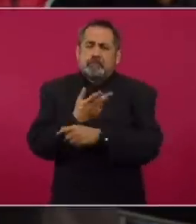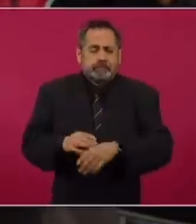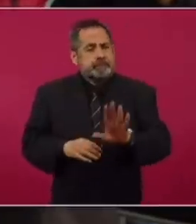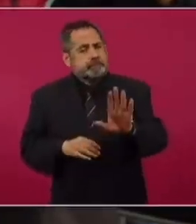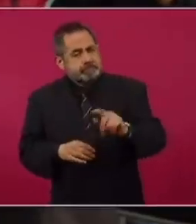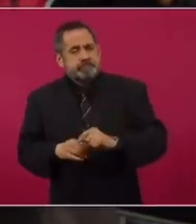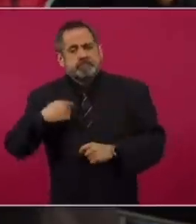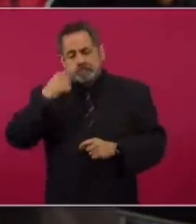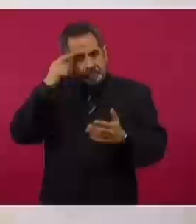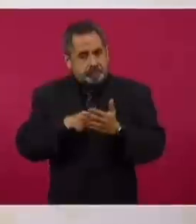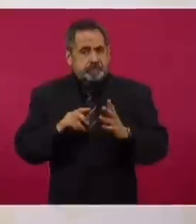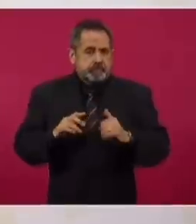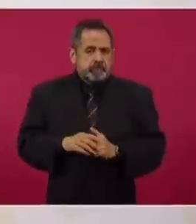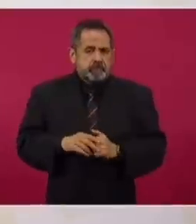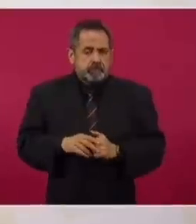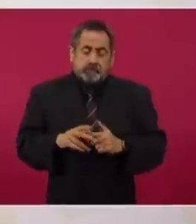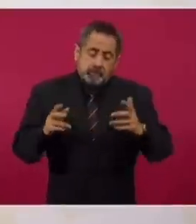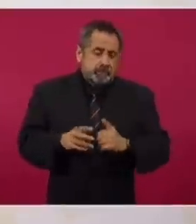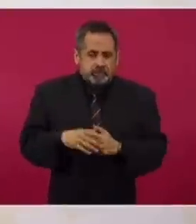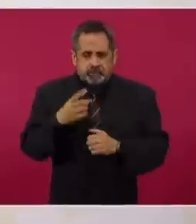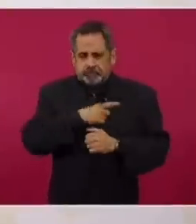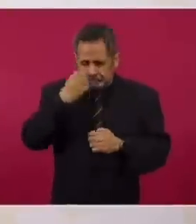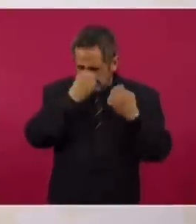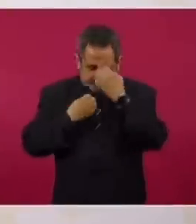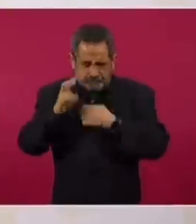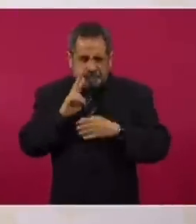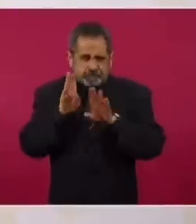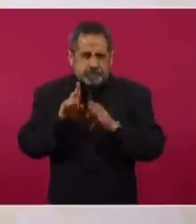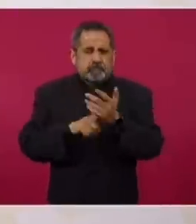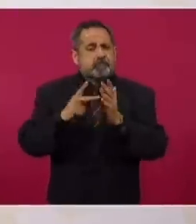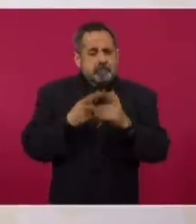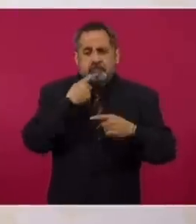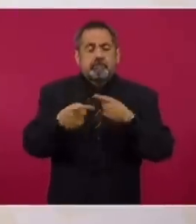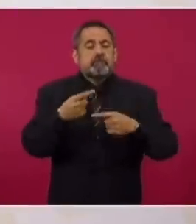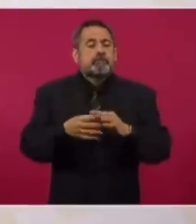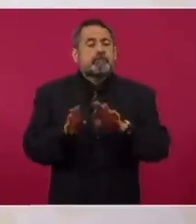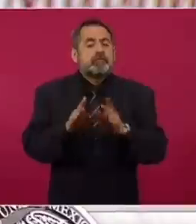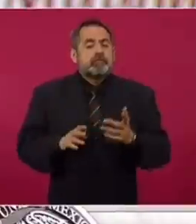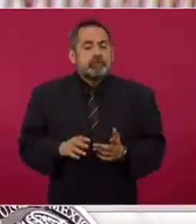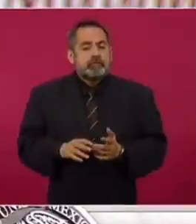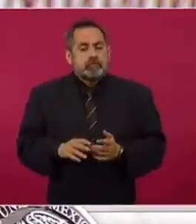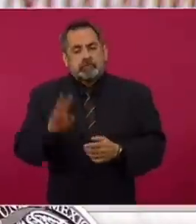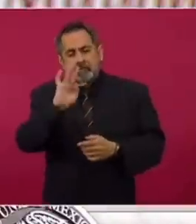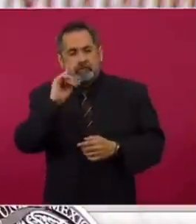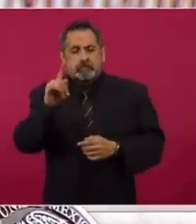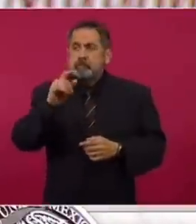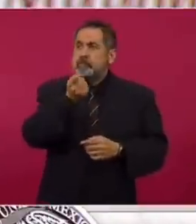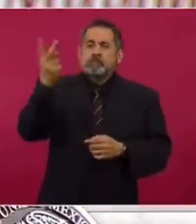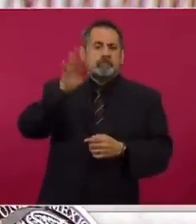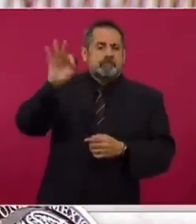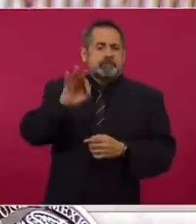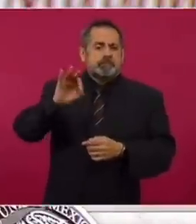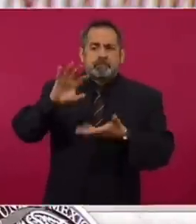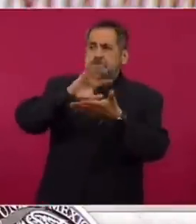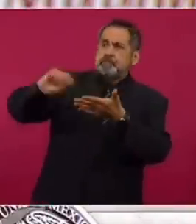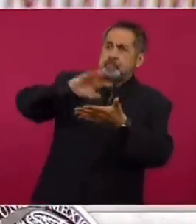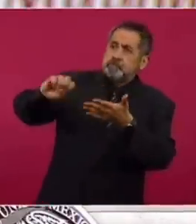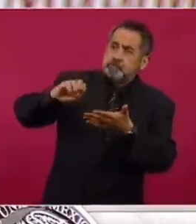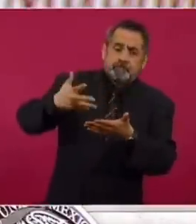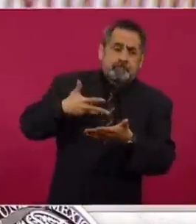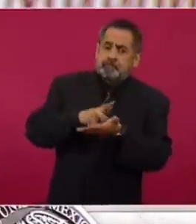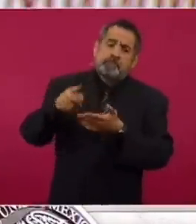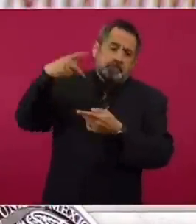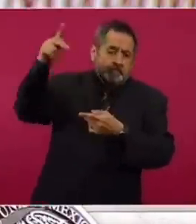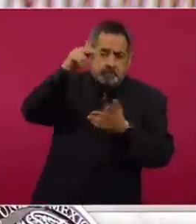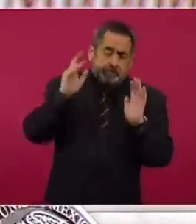creo que eso se tiene que analizar. Le repito, es una especie de retiro de utilidades a la que tienen derecho